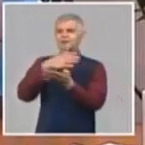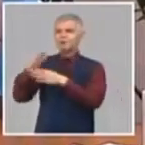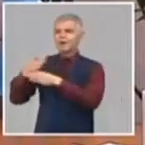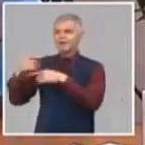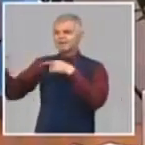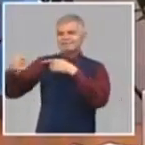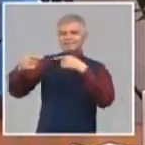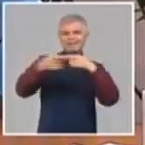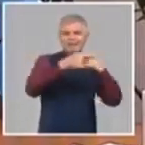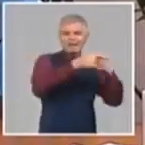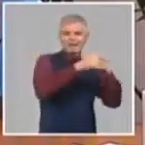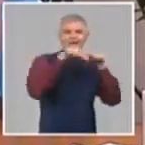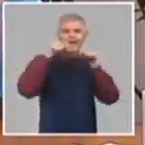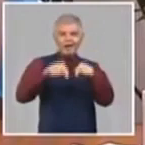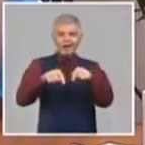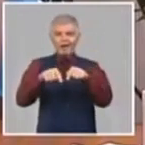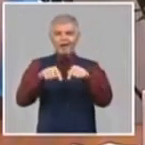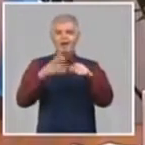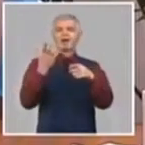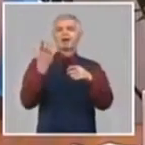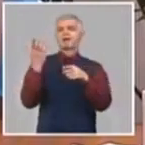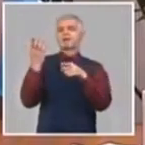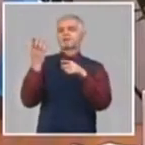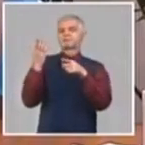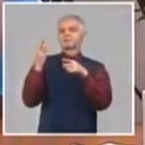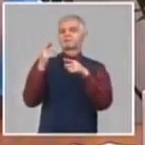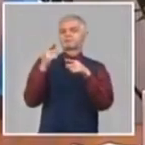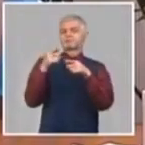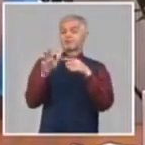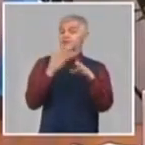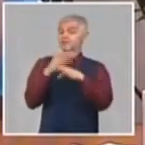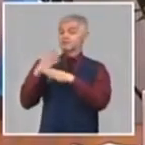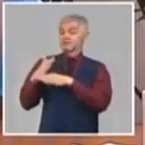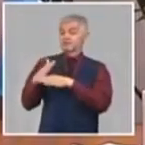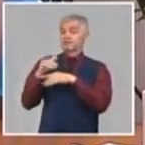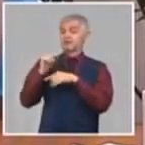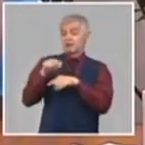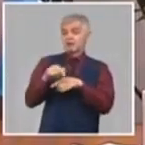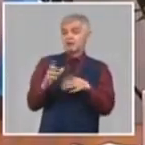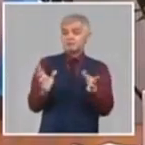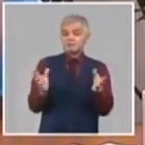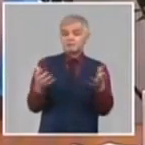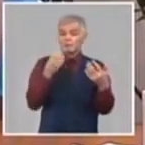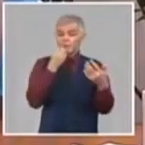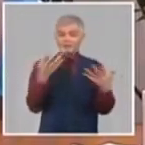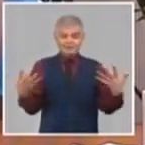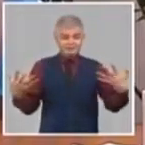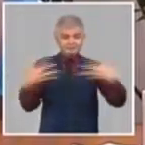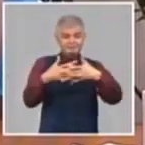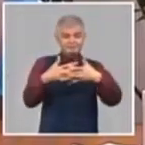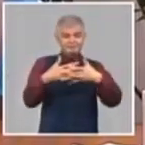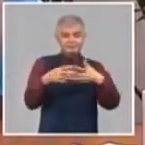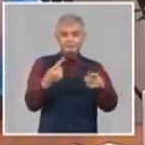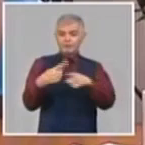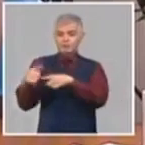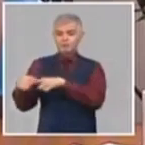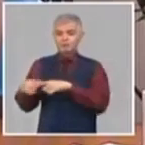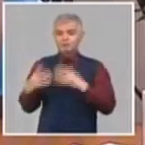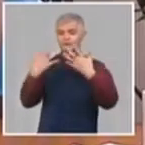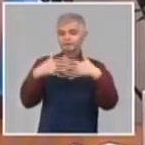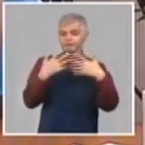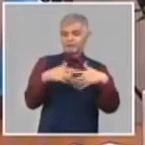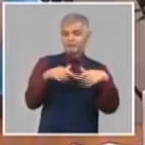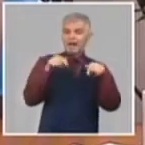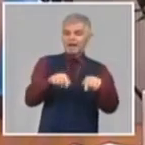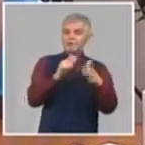Antonio Vitero, Bano Nori, Heriberto Duque, que son polos de gran encadenamiento productivo y ahí es donde hemos concentrado toda la estrategia